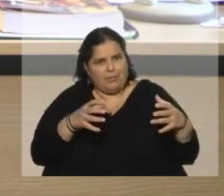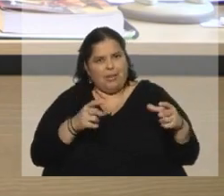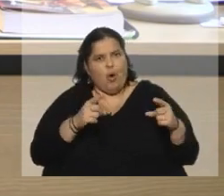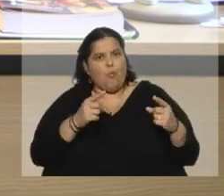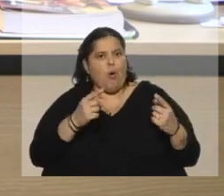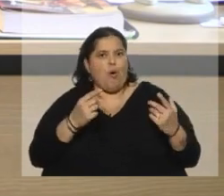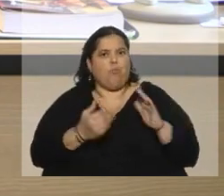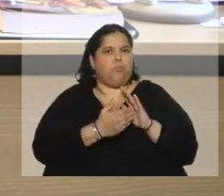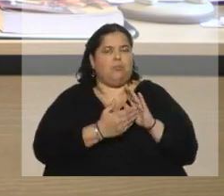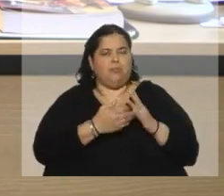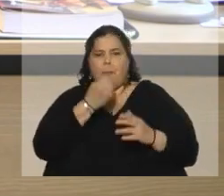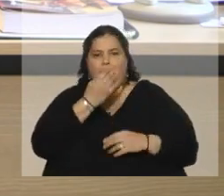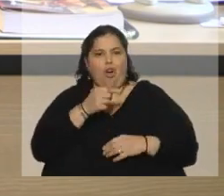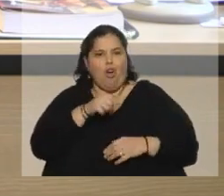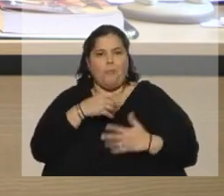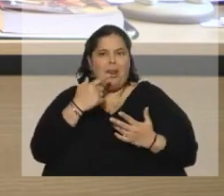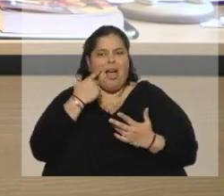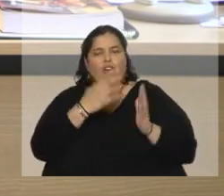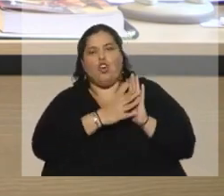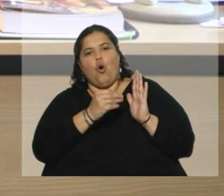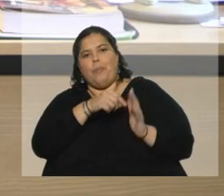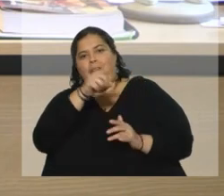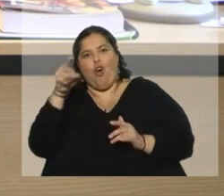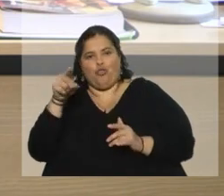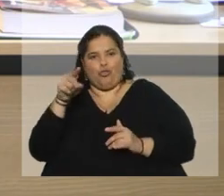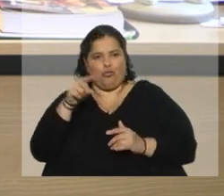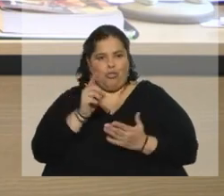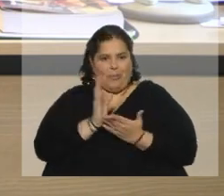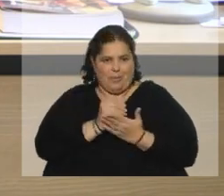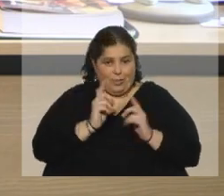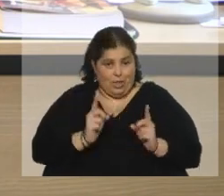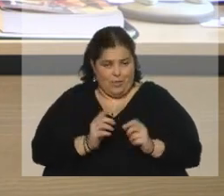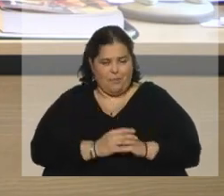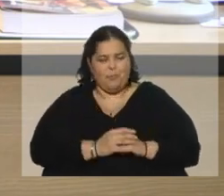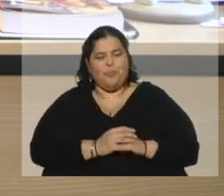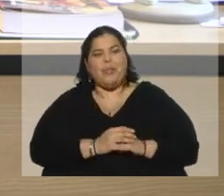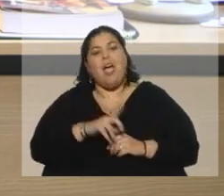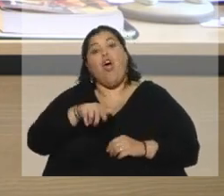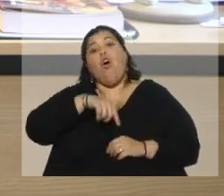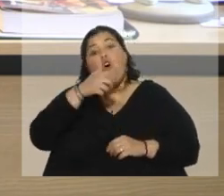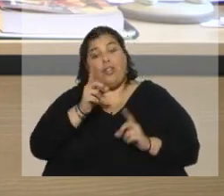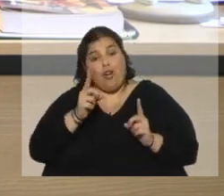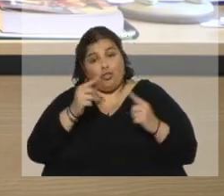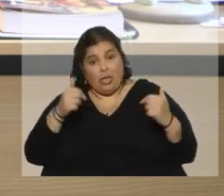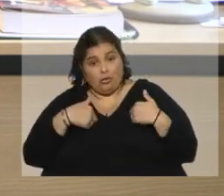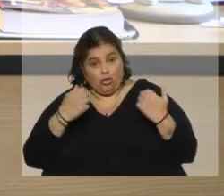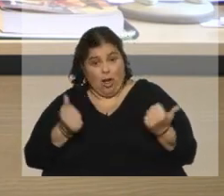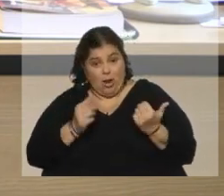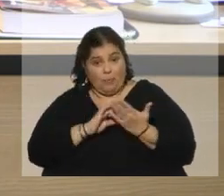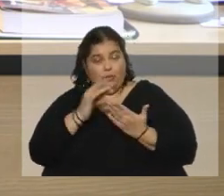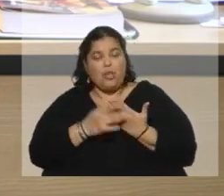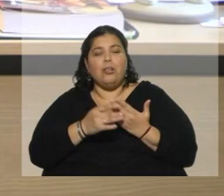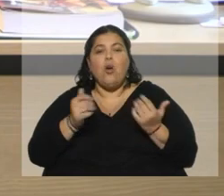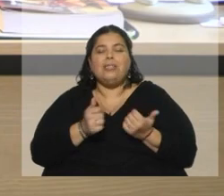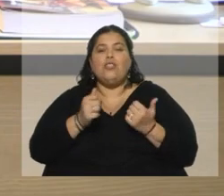emblema para que se replique en otros lados del país, digamos. Por otro camino, también estamos tratando de potenciar el desarrollo